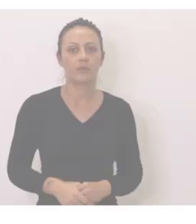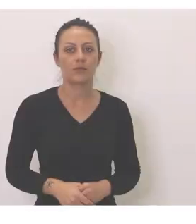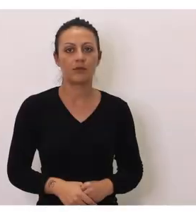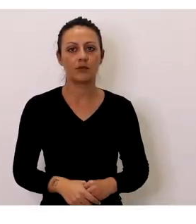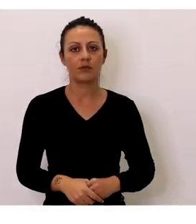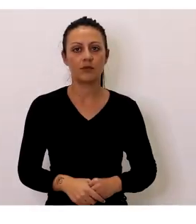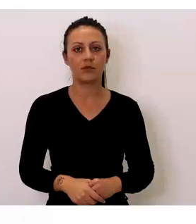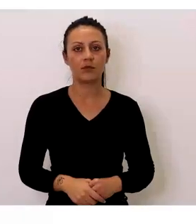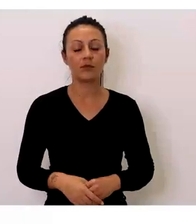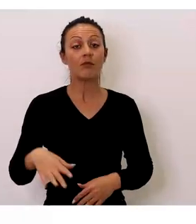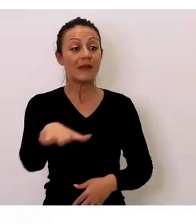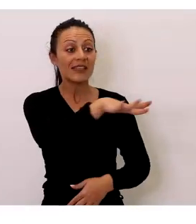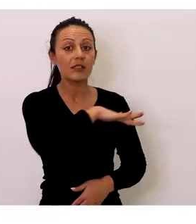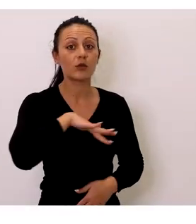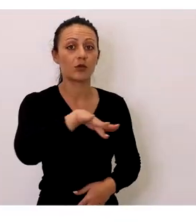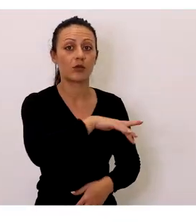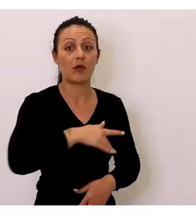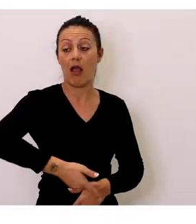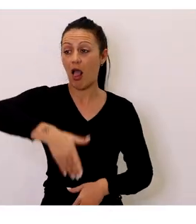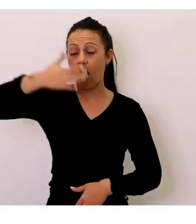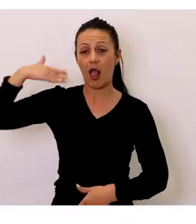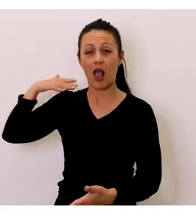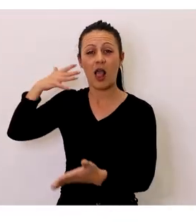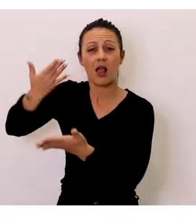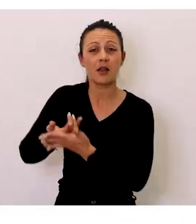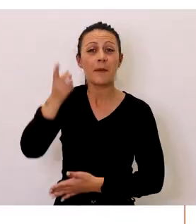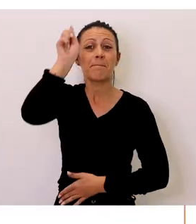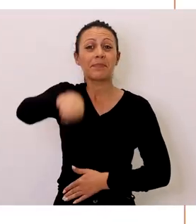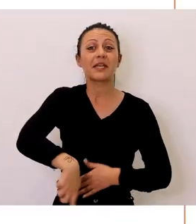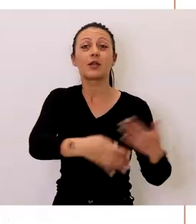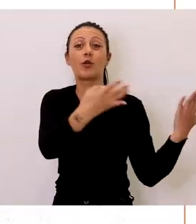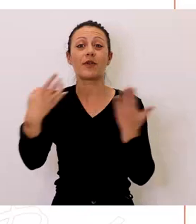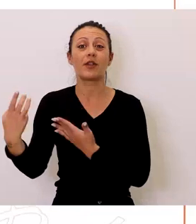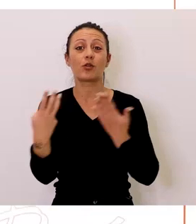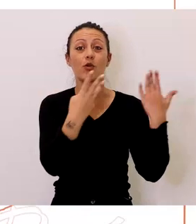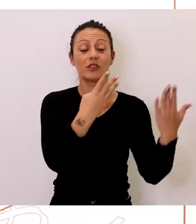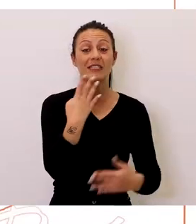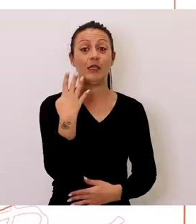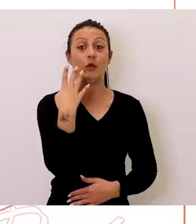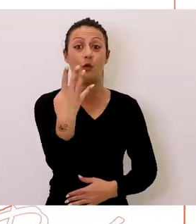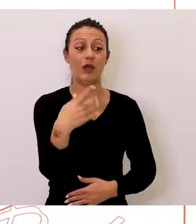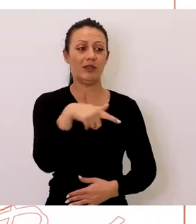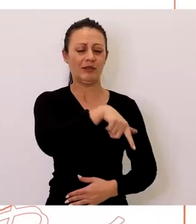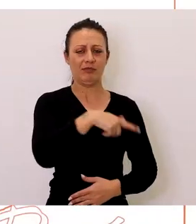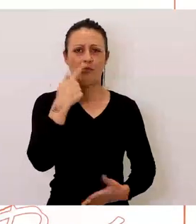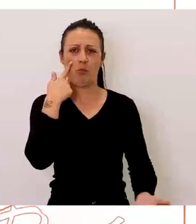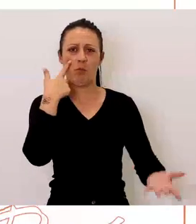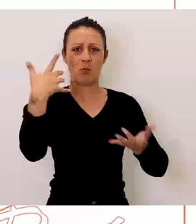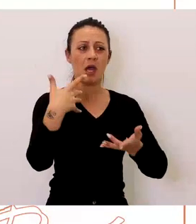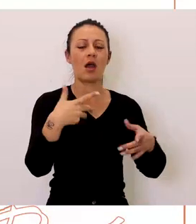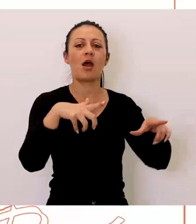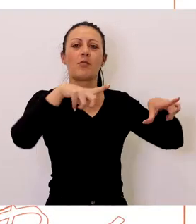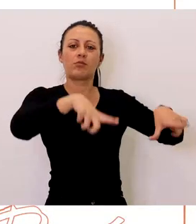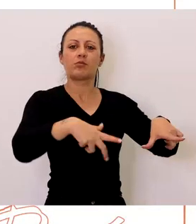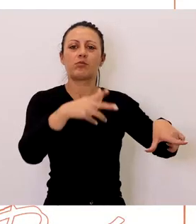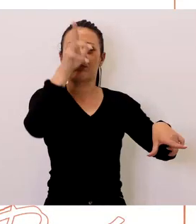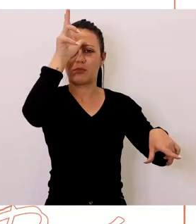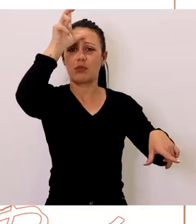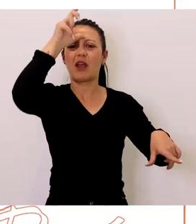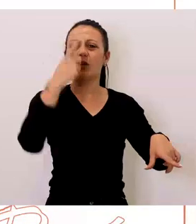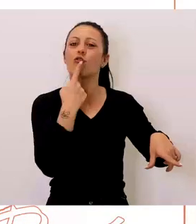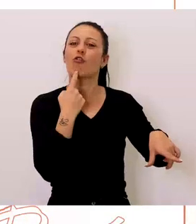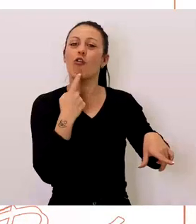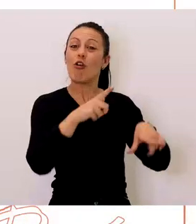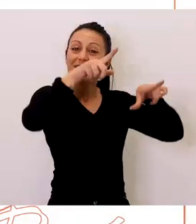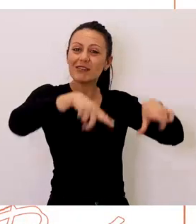En este lugar se encontraba hasta el año 1984 el mítico El Gallo Rojo, la mejor sala de fiestas